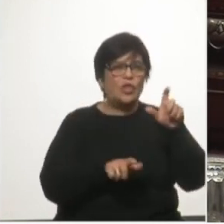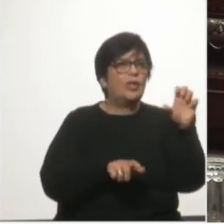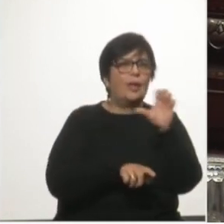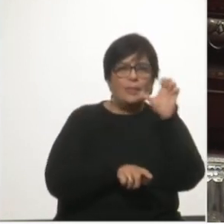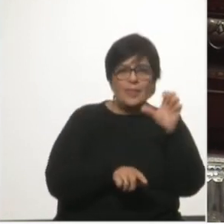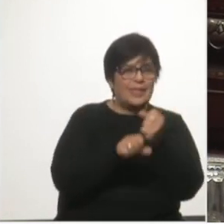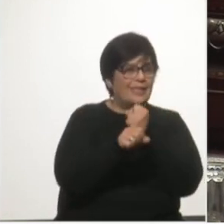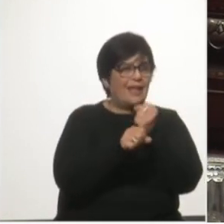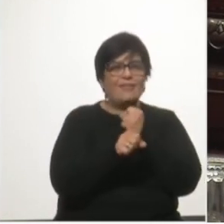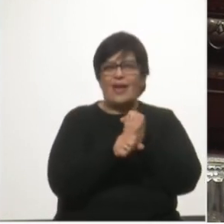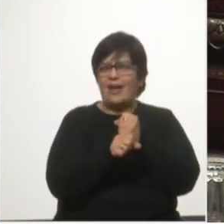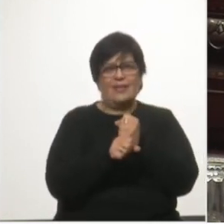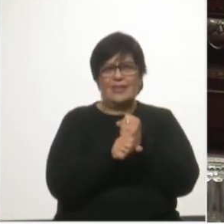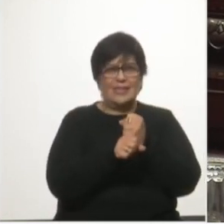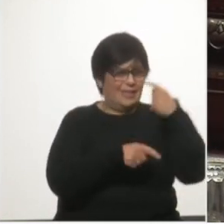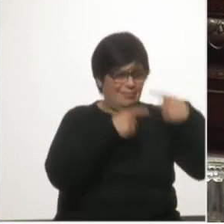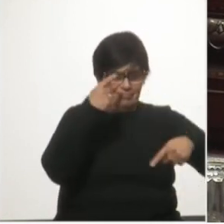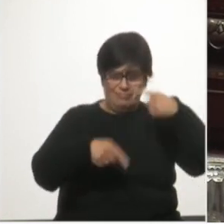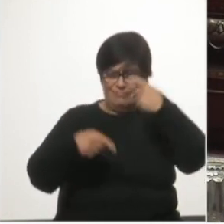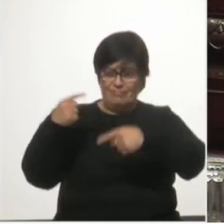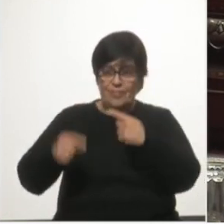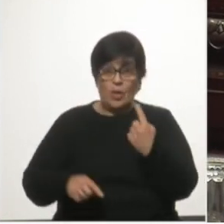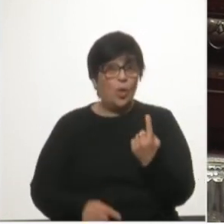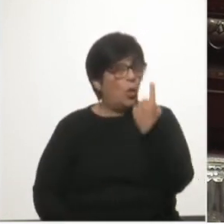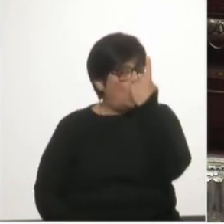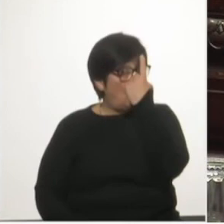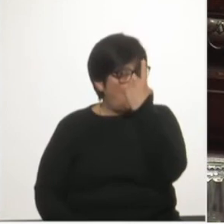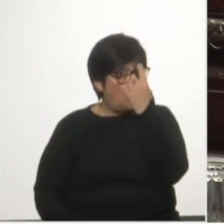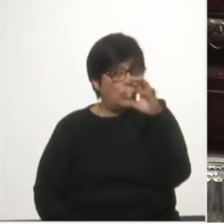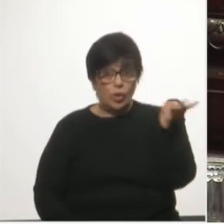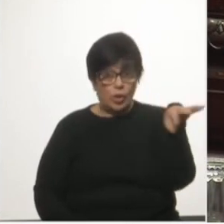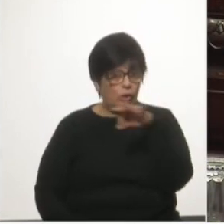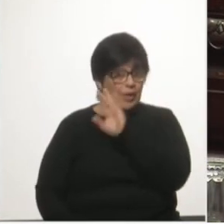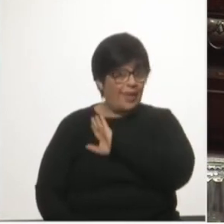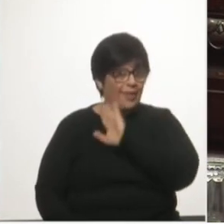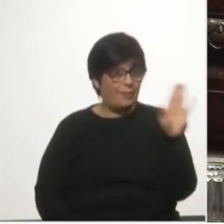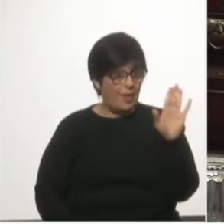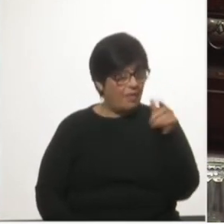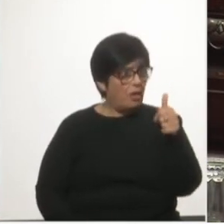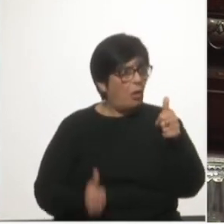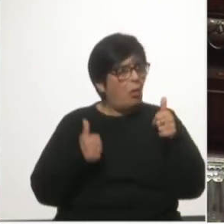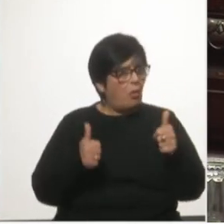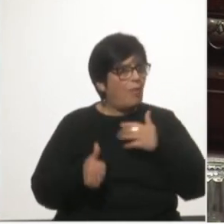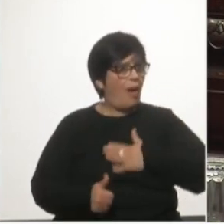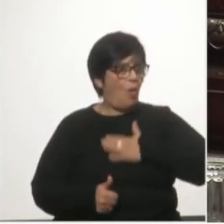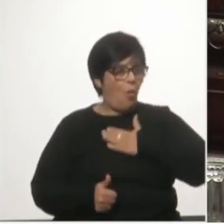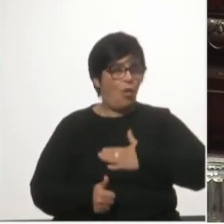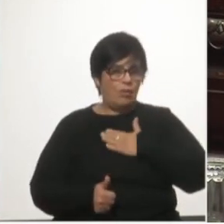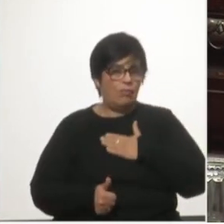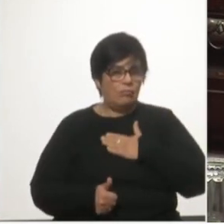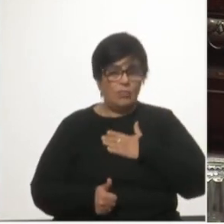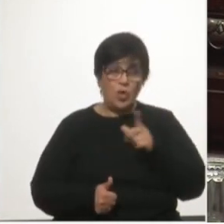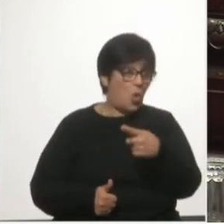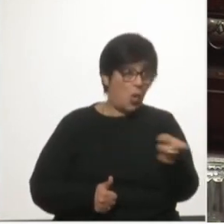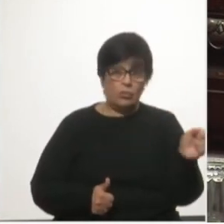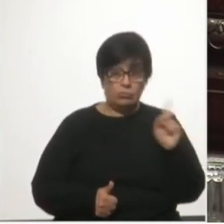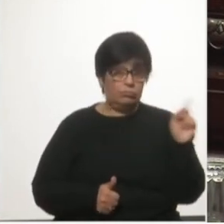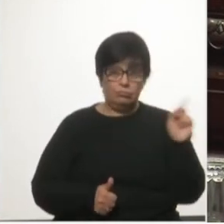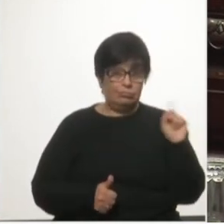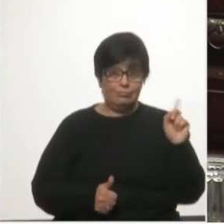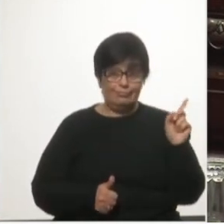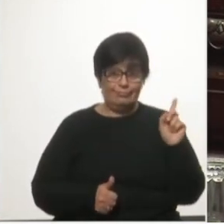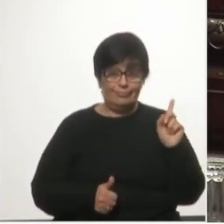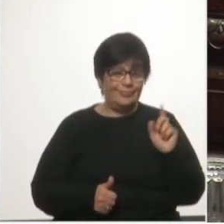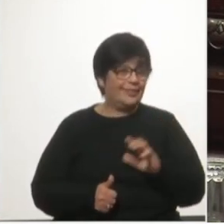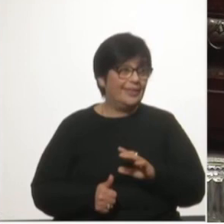portuarios de muy distinto tipo y sólo uno expresó una opinión favorable al acuerdo. Pero más